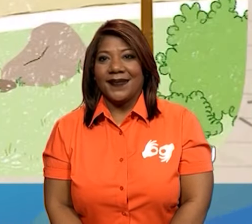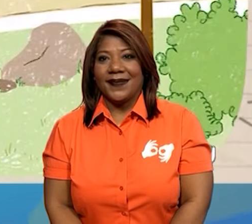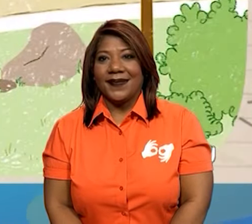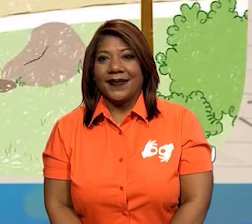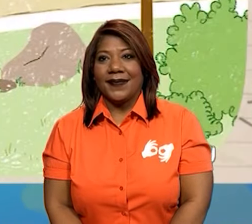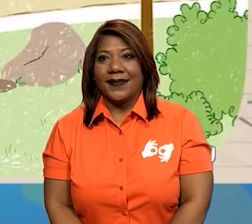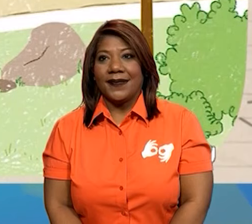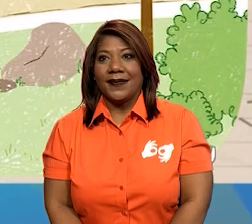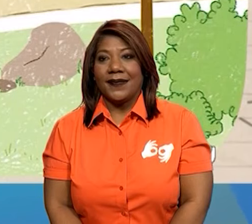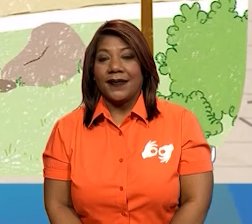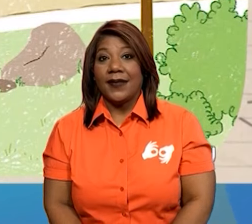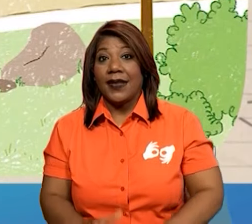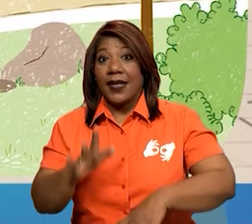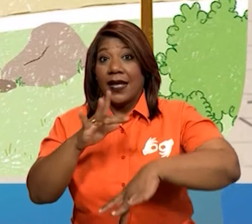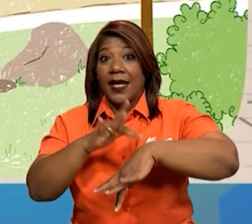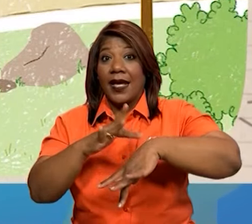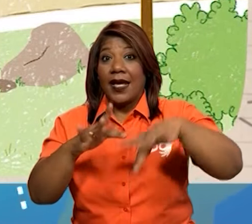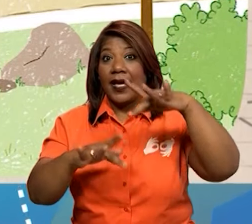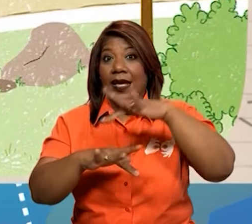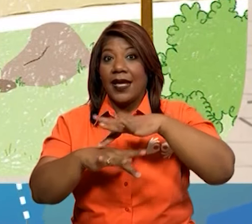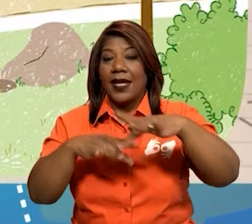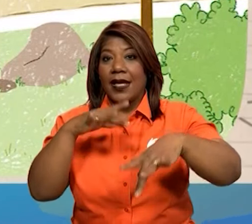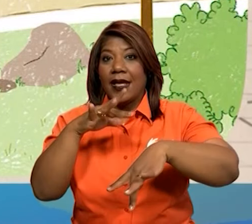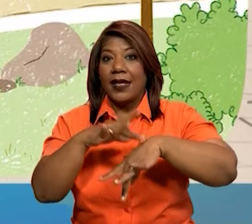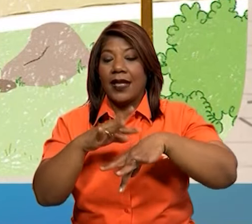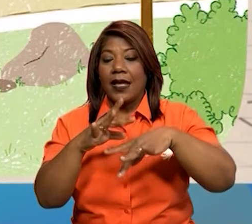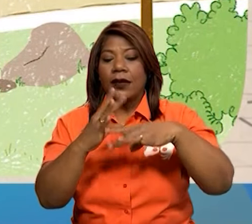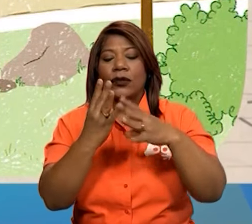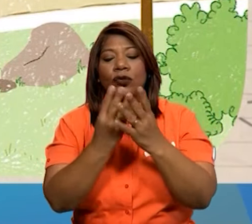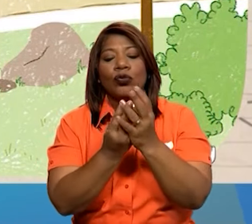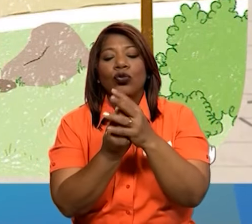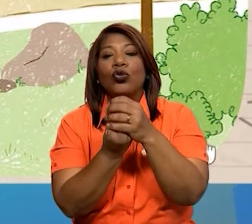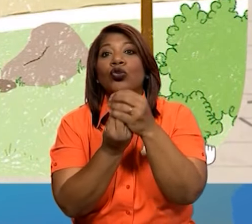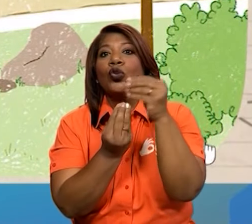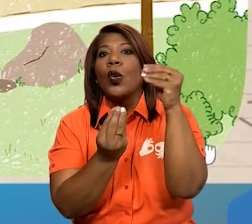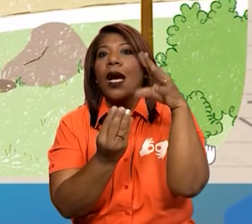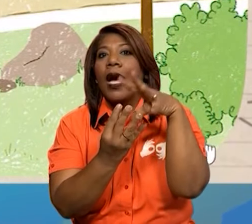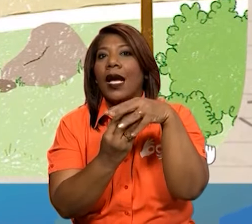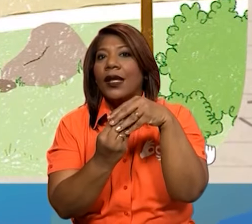El tacto que me permite sentir los pétalos suaves de la rosa.